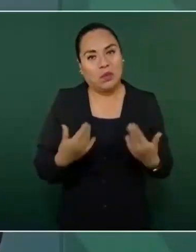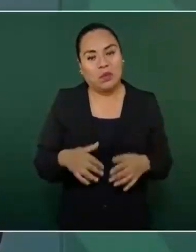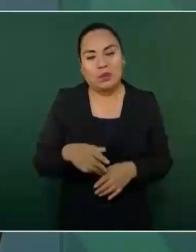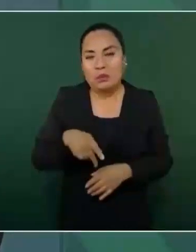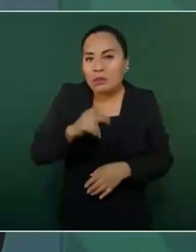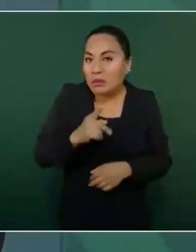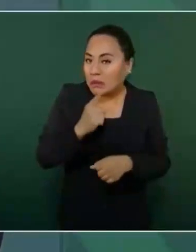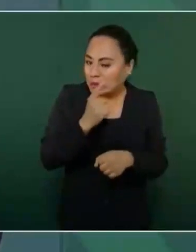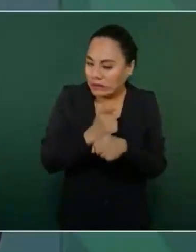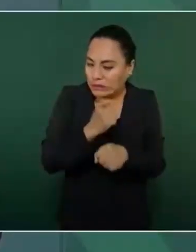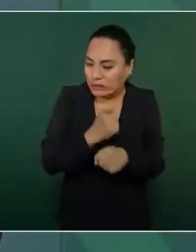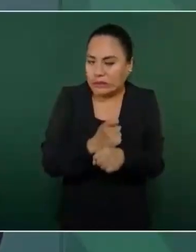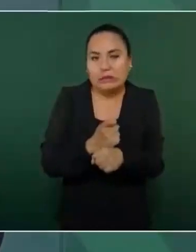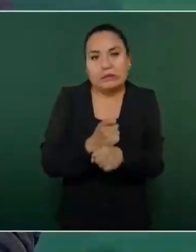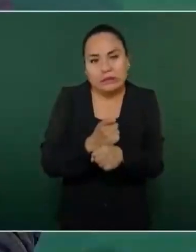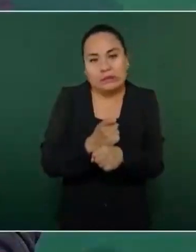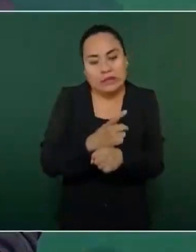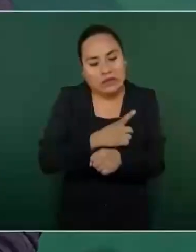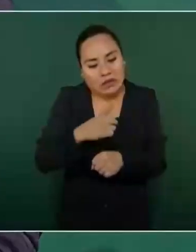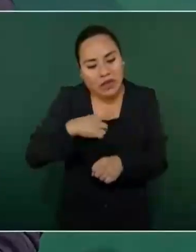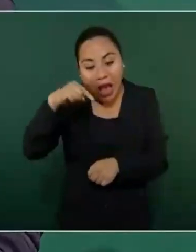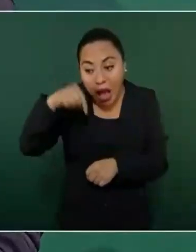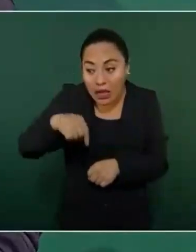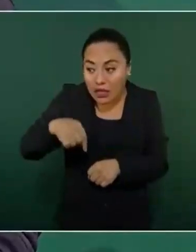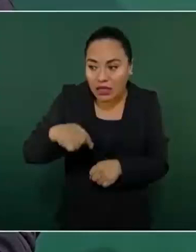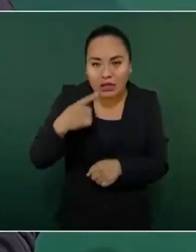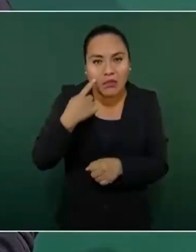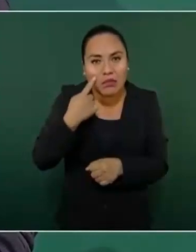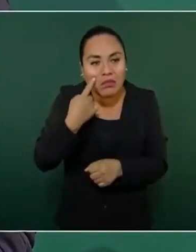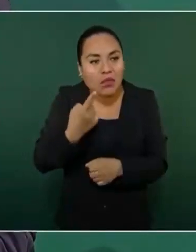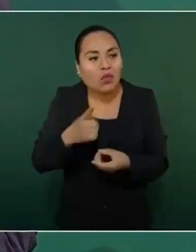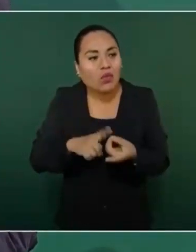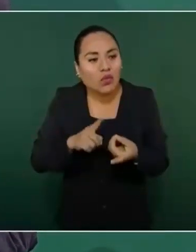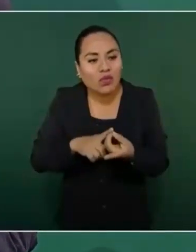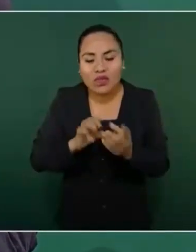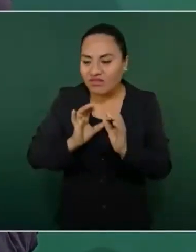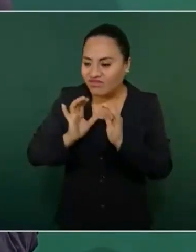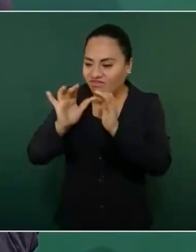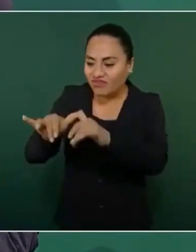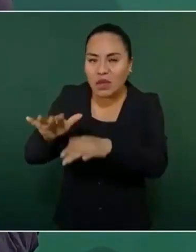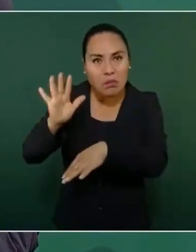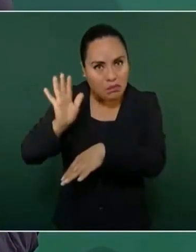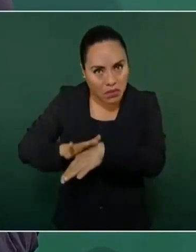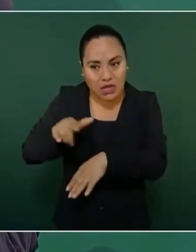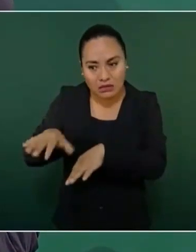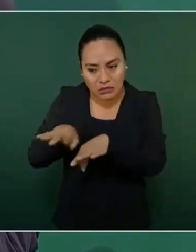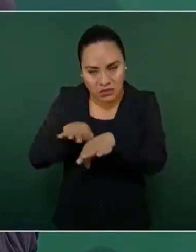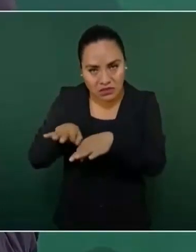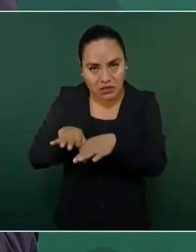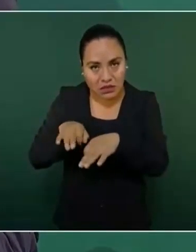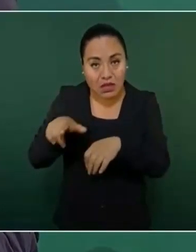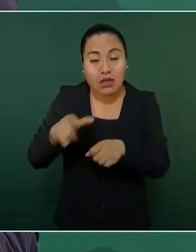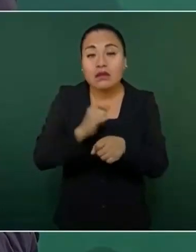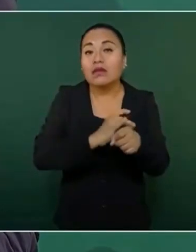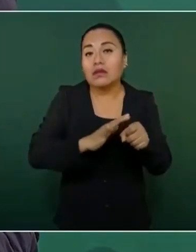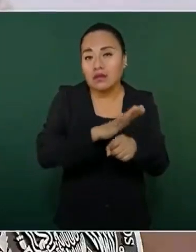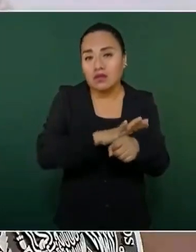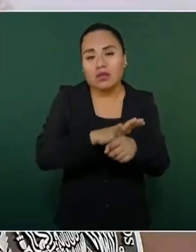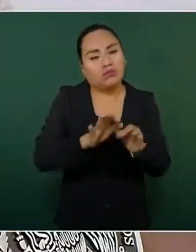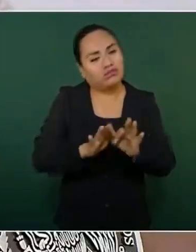Entonces, el Istmo es mucho, muy importante para el desarrollo